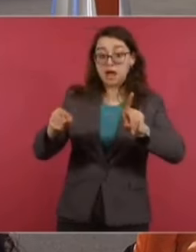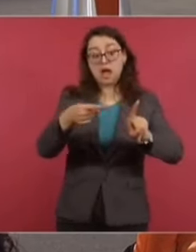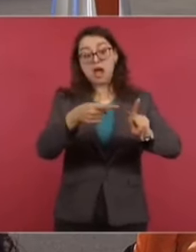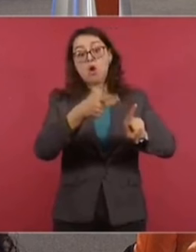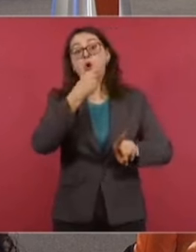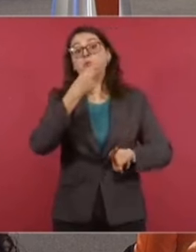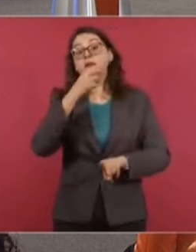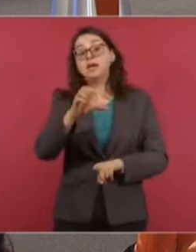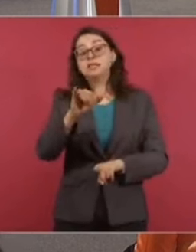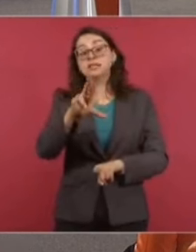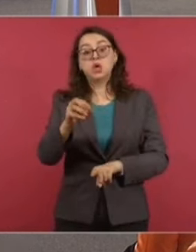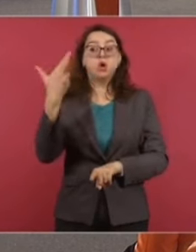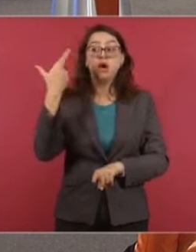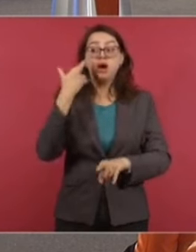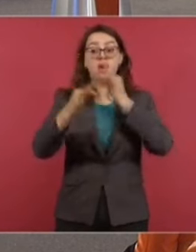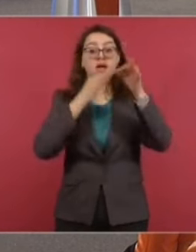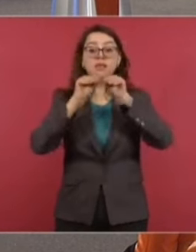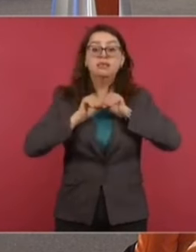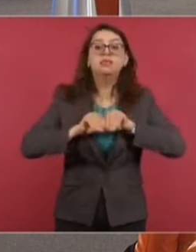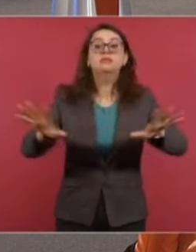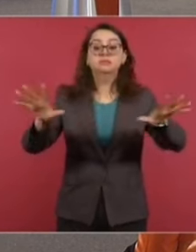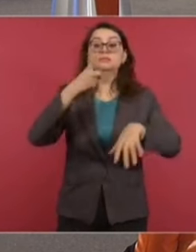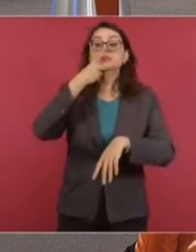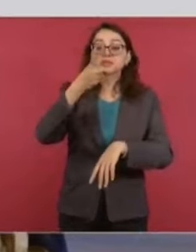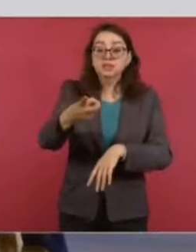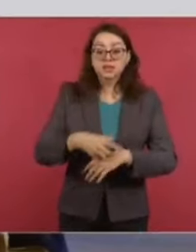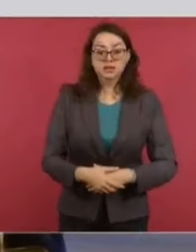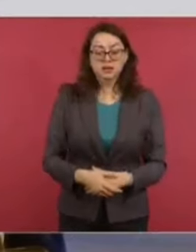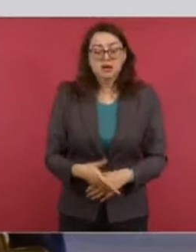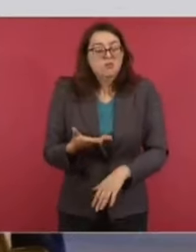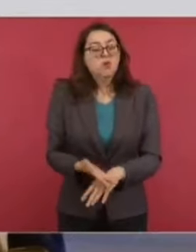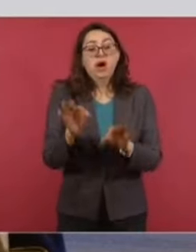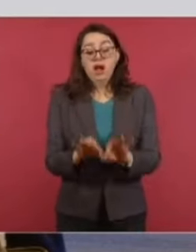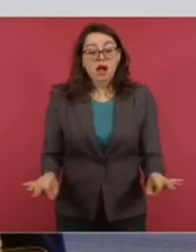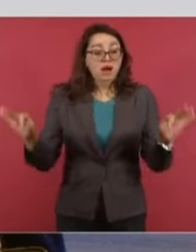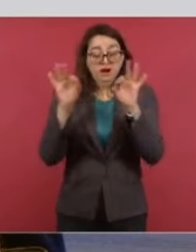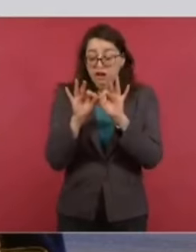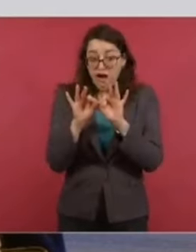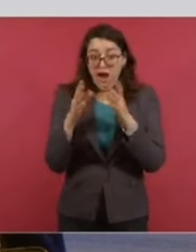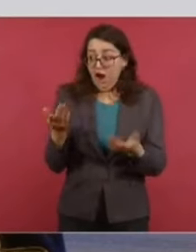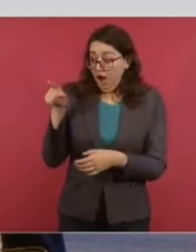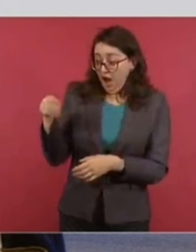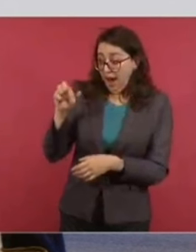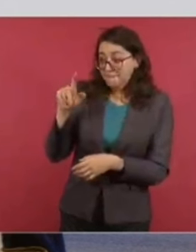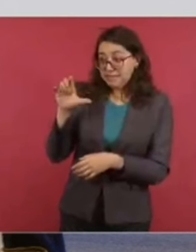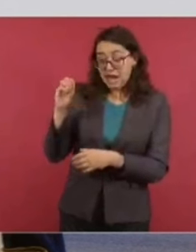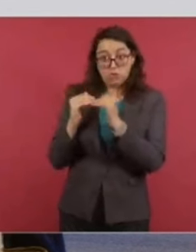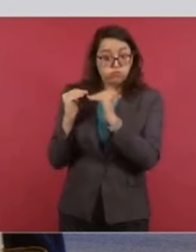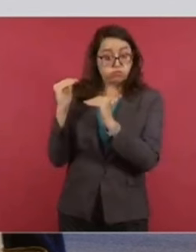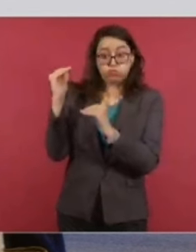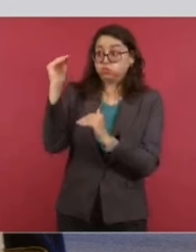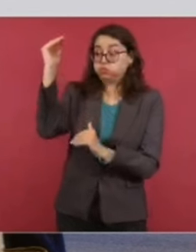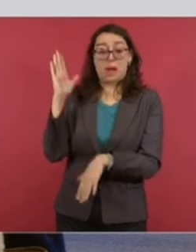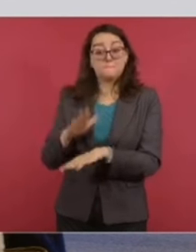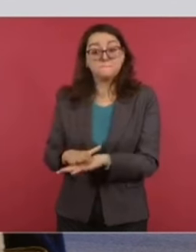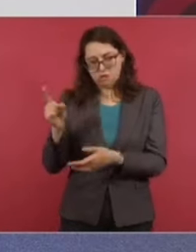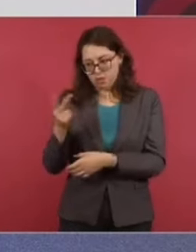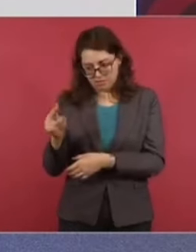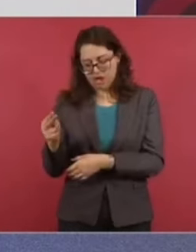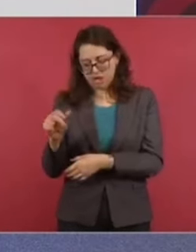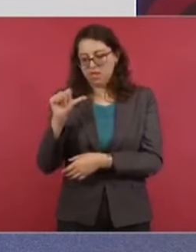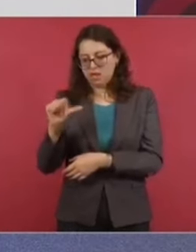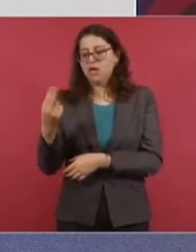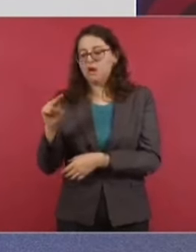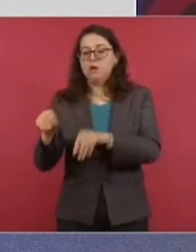sentenció, textualmente. Lo relevante no es solo que Brad va delante de AMLO, sino que lo arrasa.